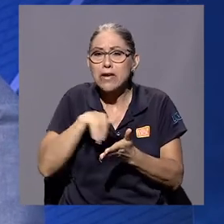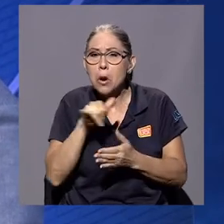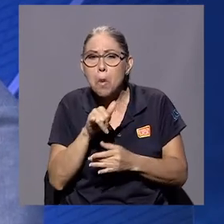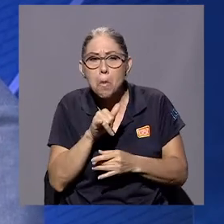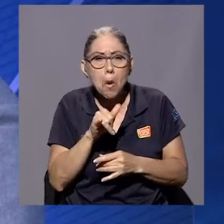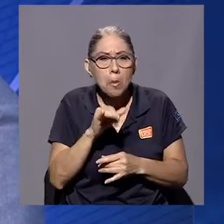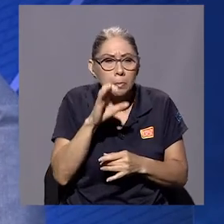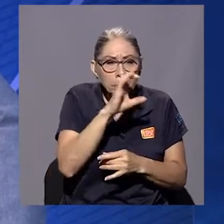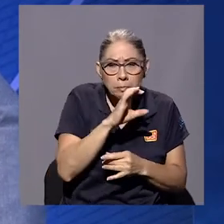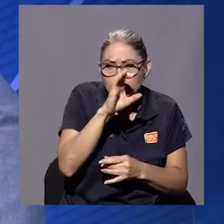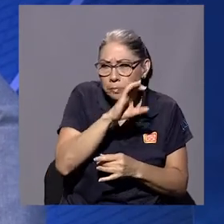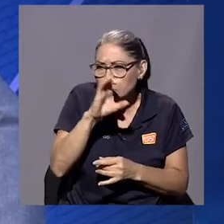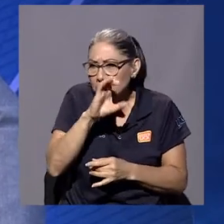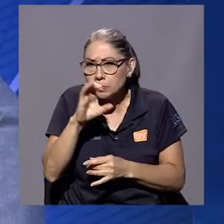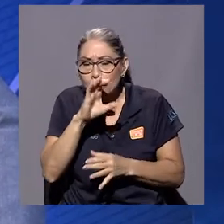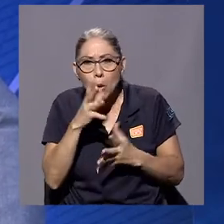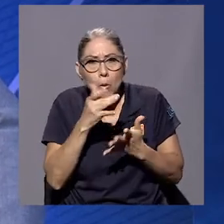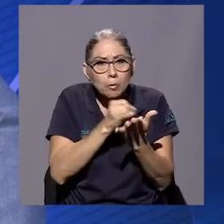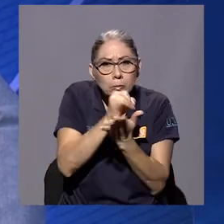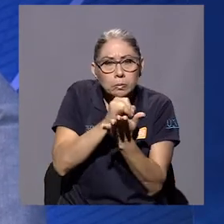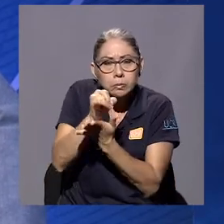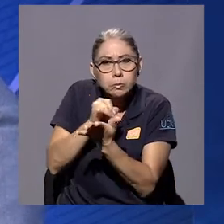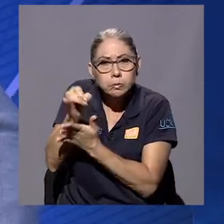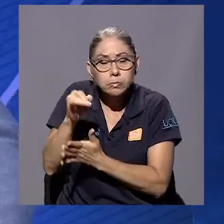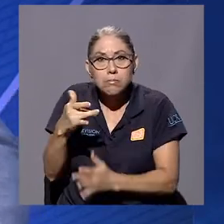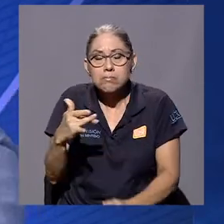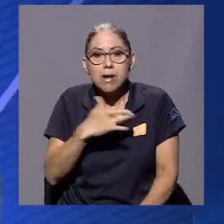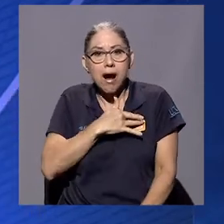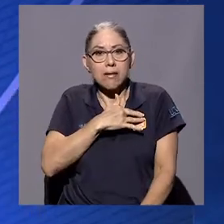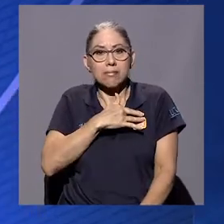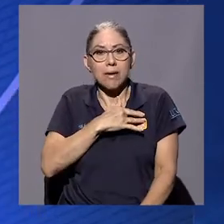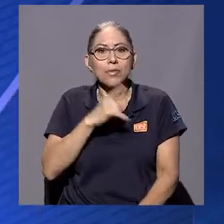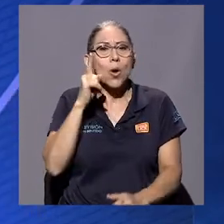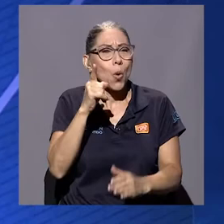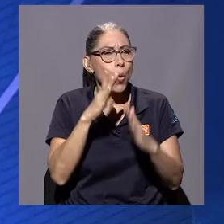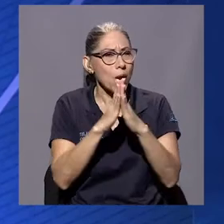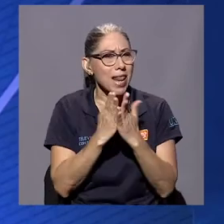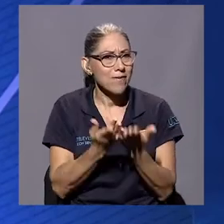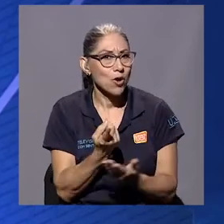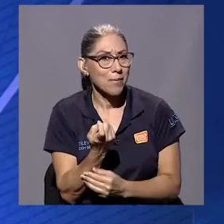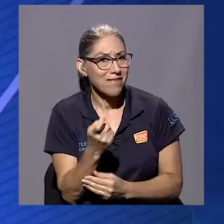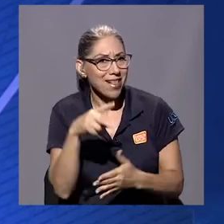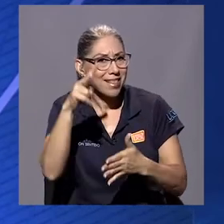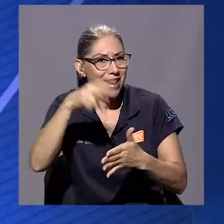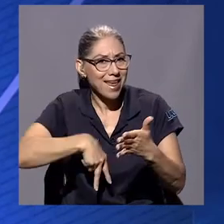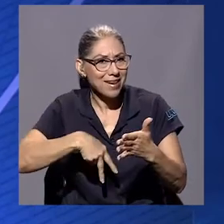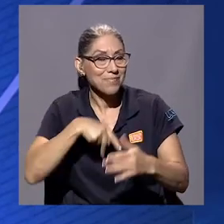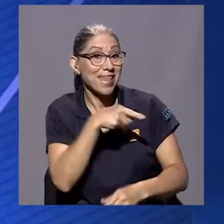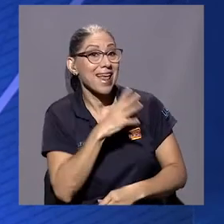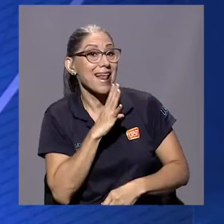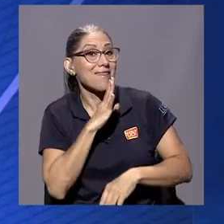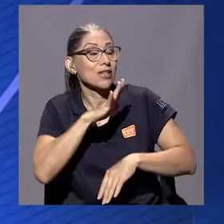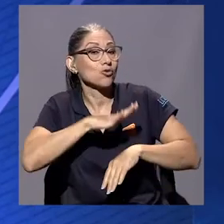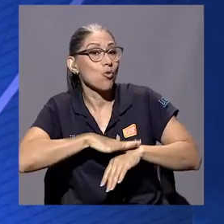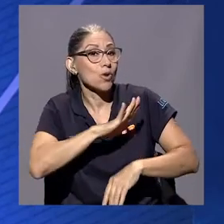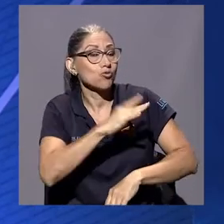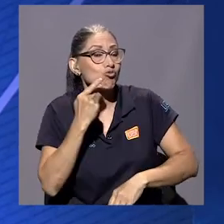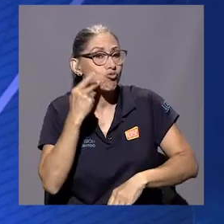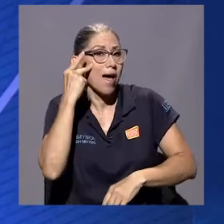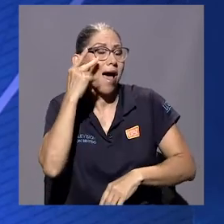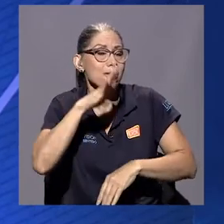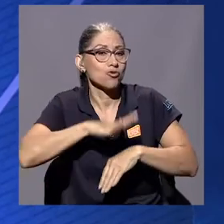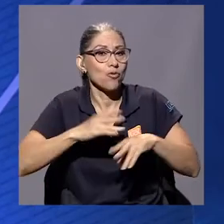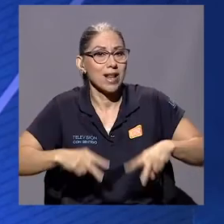honestamente me encanta. Uno de los libros que me hace falta leer de él es uno que hace un recorrido sobre sus padres y la vida